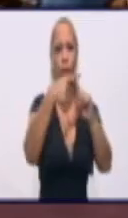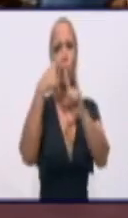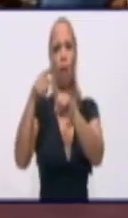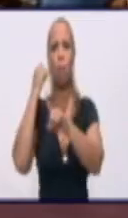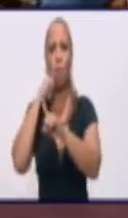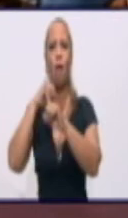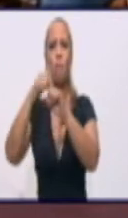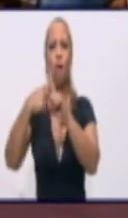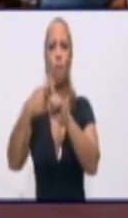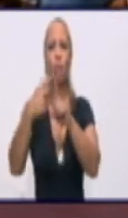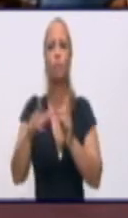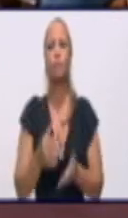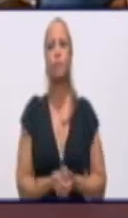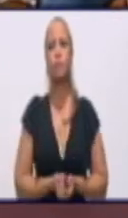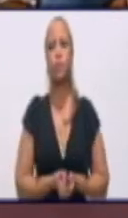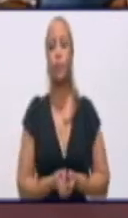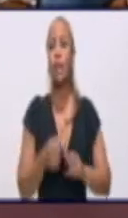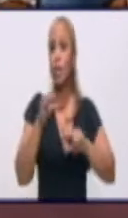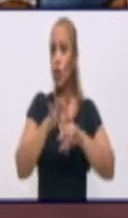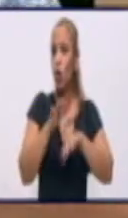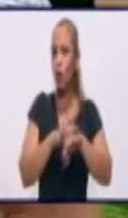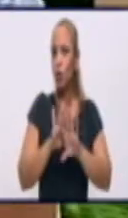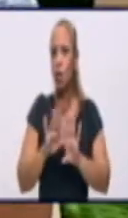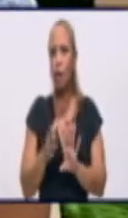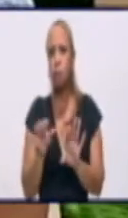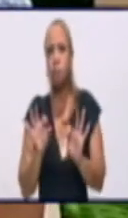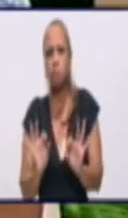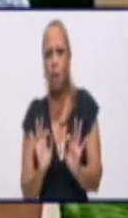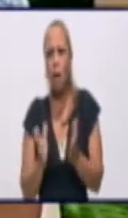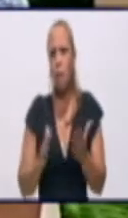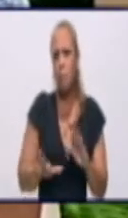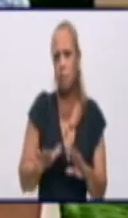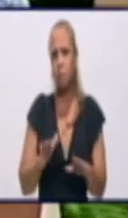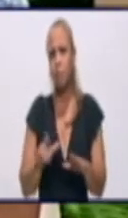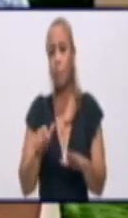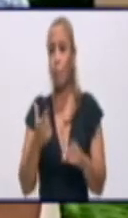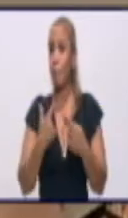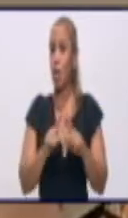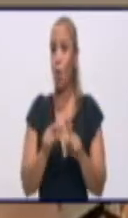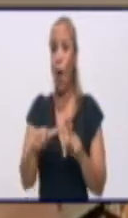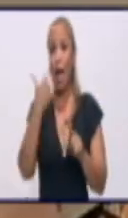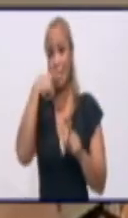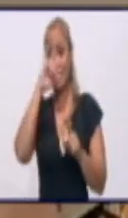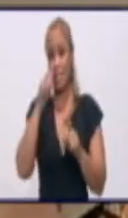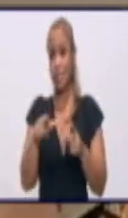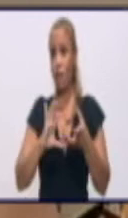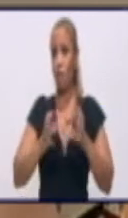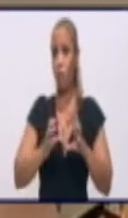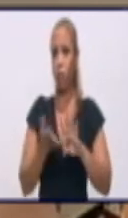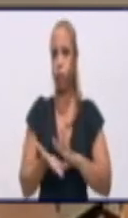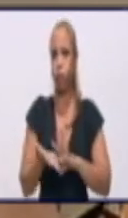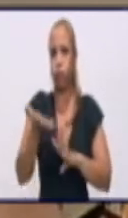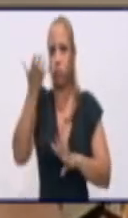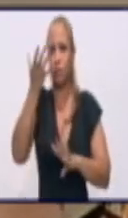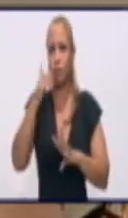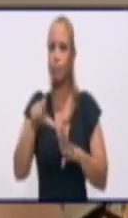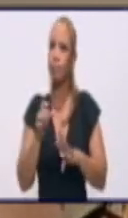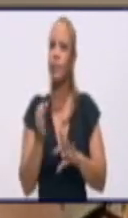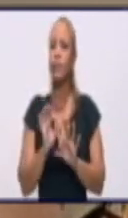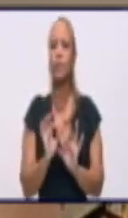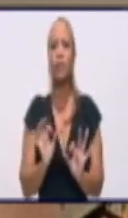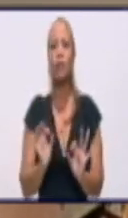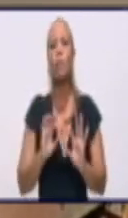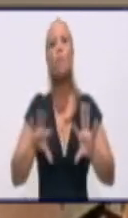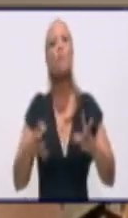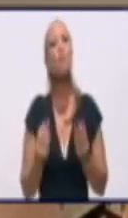Ya, porque es que Río Cauto había marcado, pero no de esta manera. Esa es la situación hoy que tiene Río Cauto. Muy complicada la